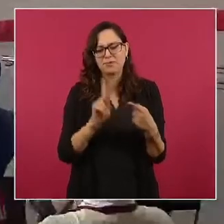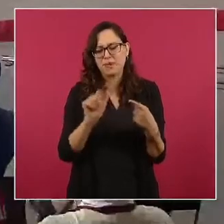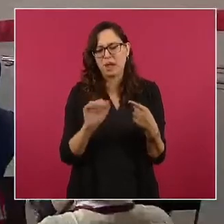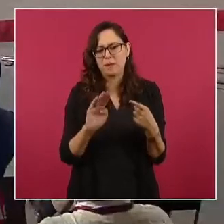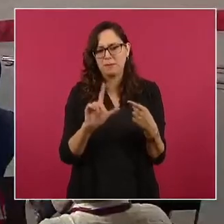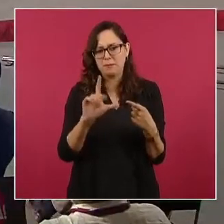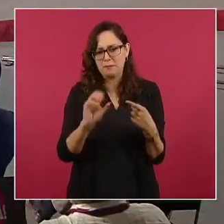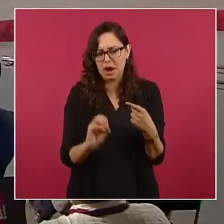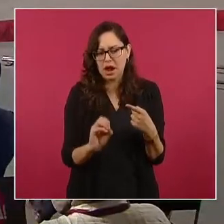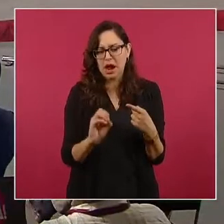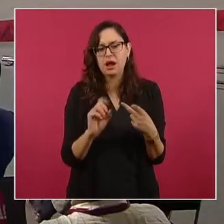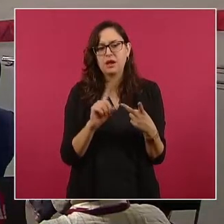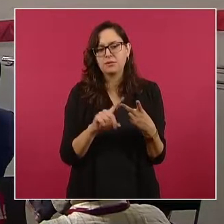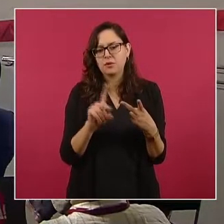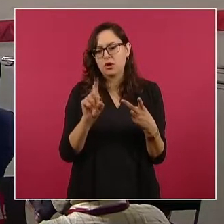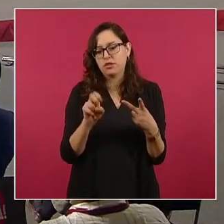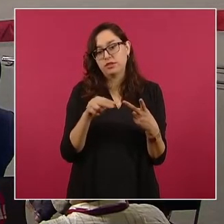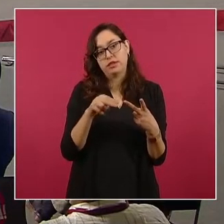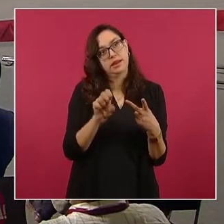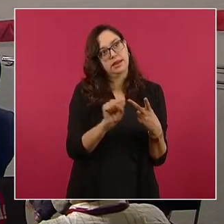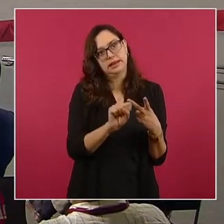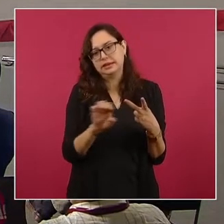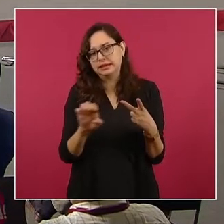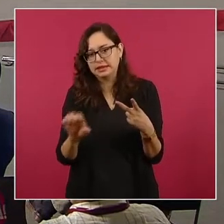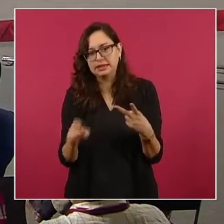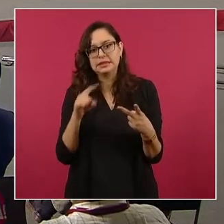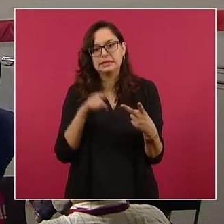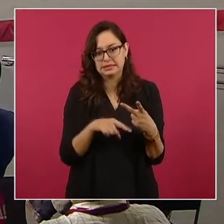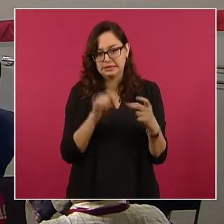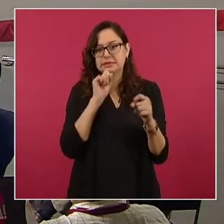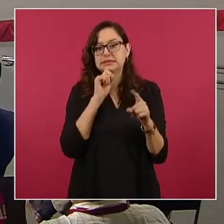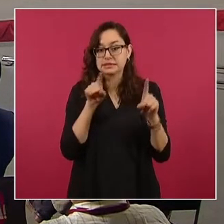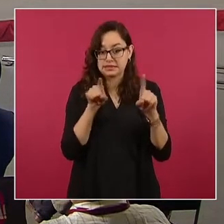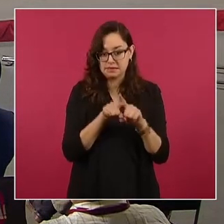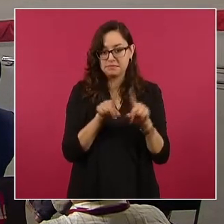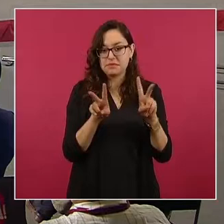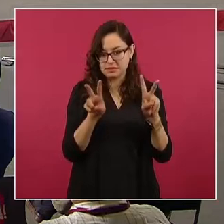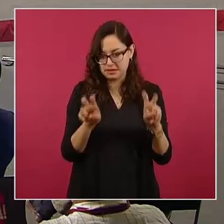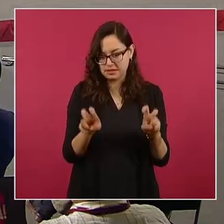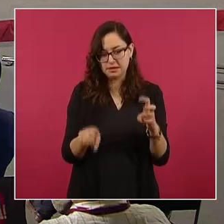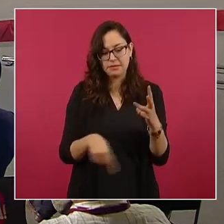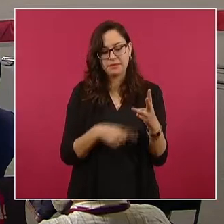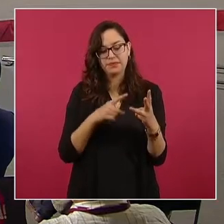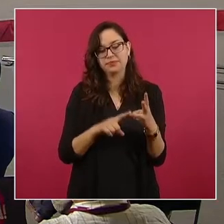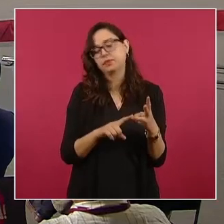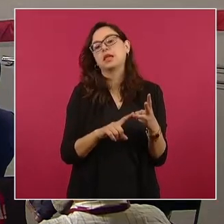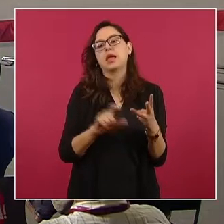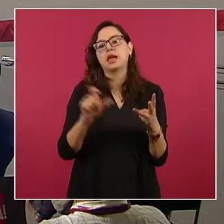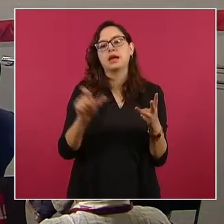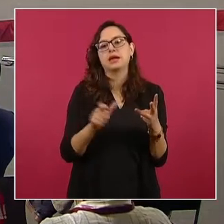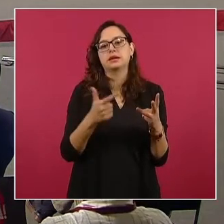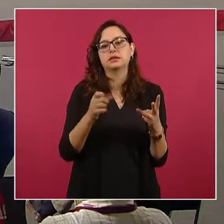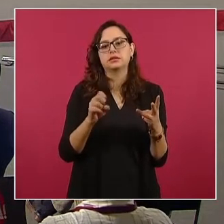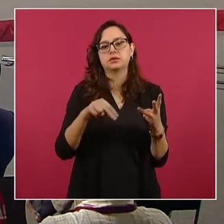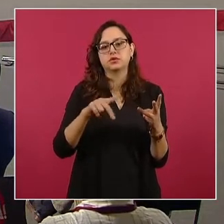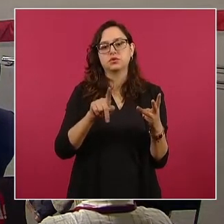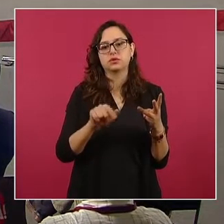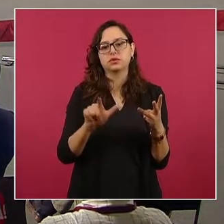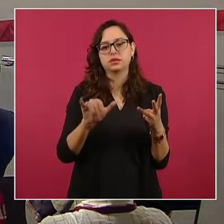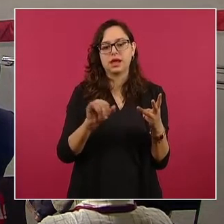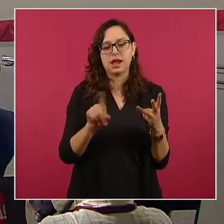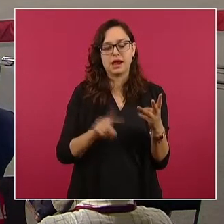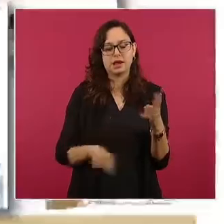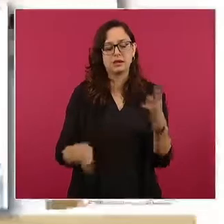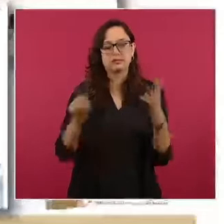ver aquí en la pantalla, Denis Dresser escribió sobre el tema en el diario Reforma, Claudio X. González, el